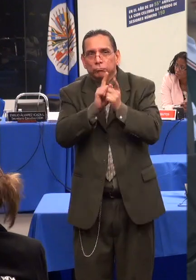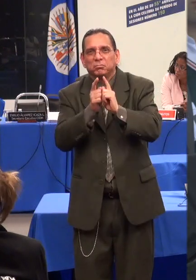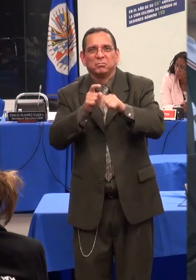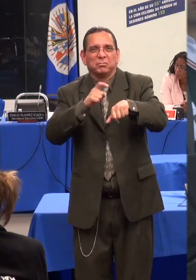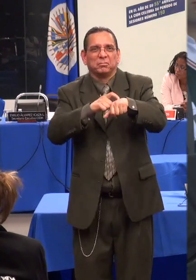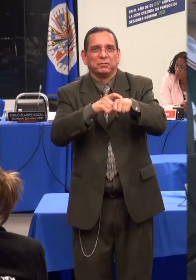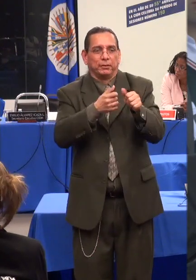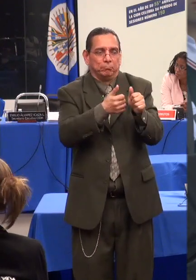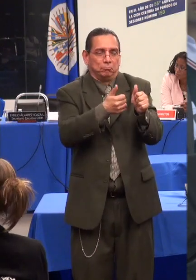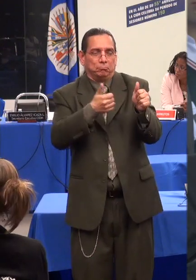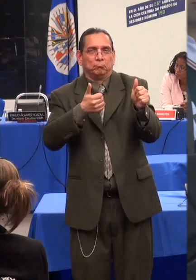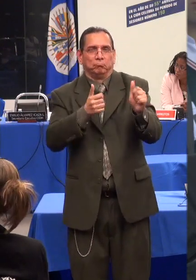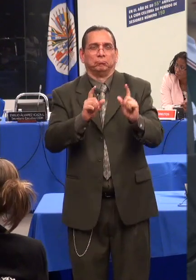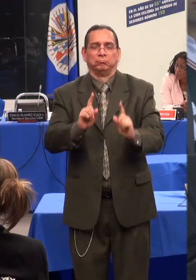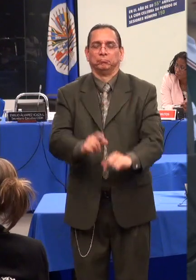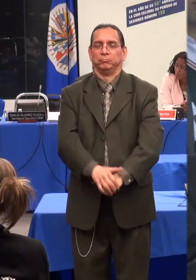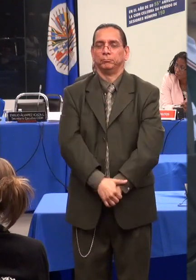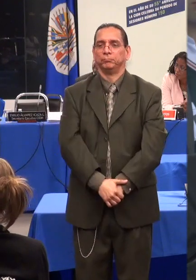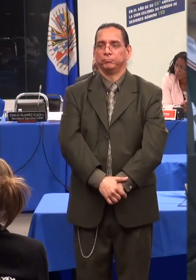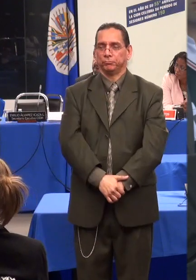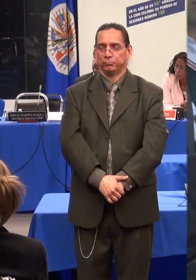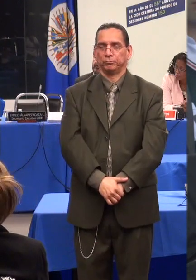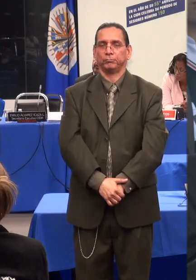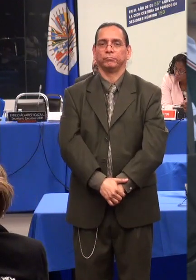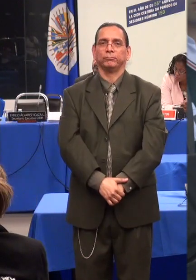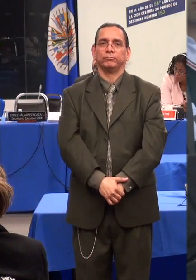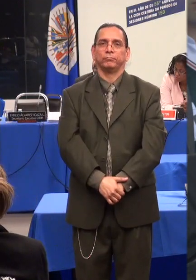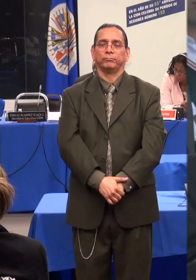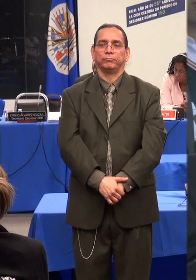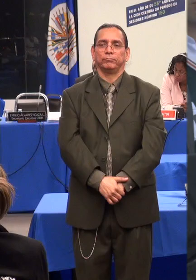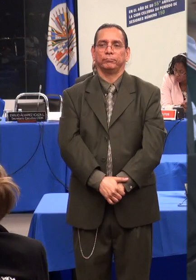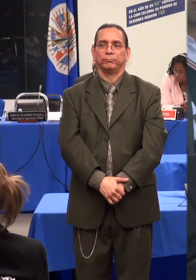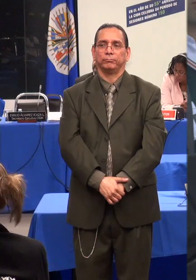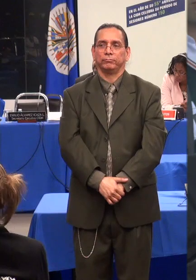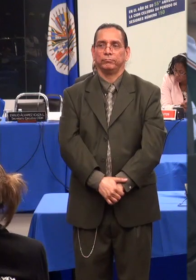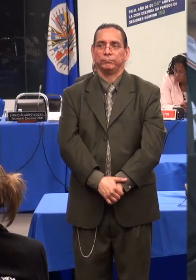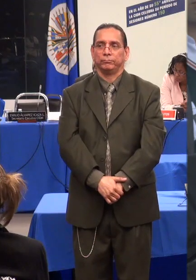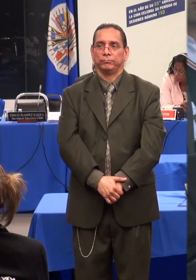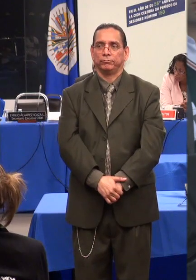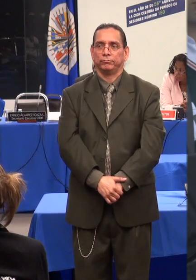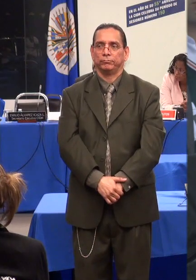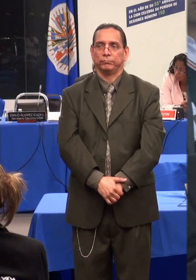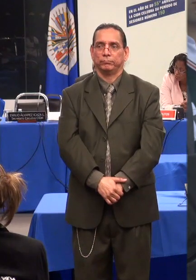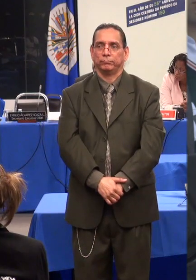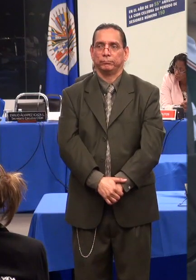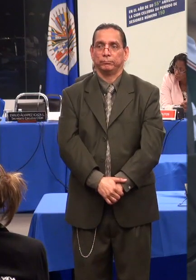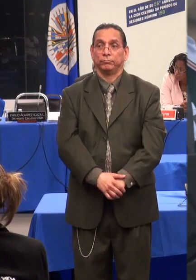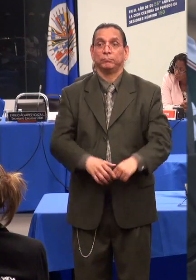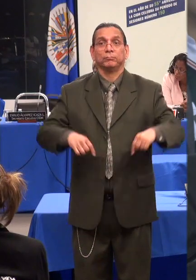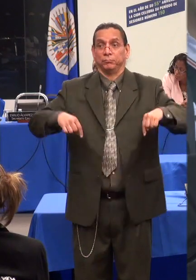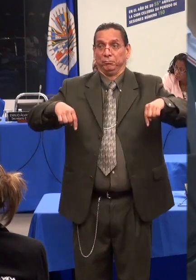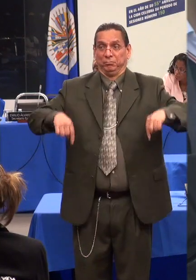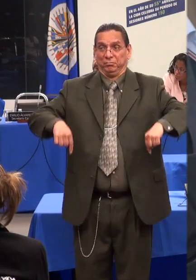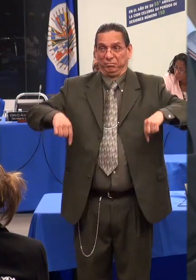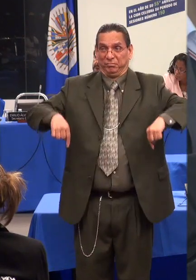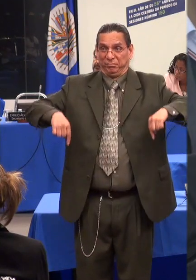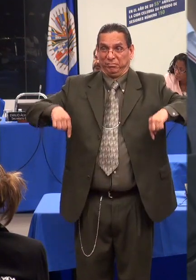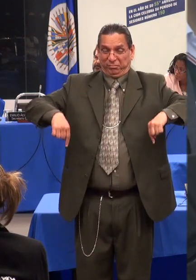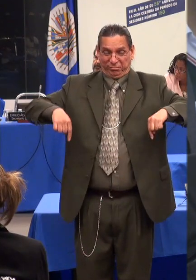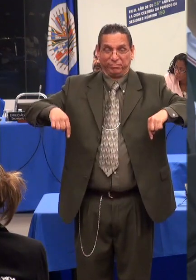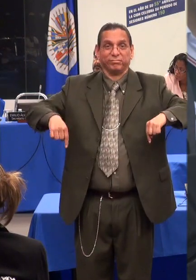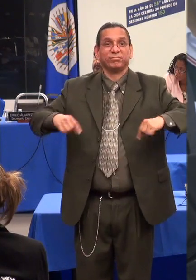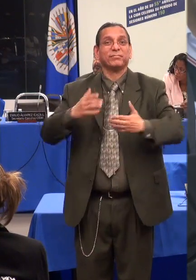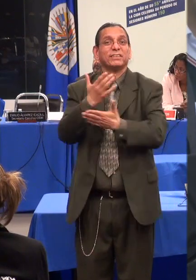las personas con discapacidad estamos luchando por nuestros derechos sexuales y reproductivos. Pero la Corte Constitucional en Colombia